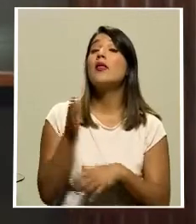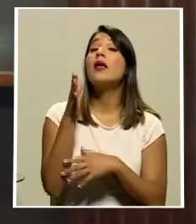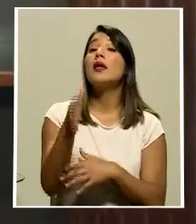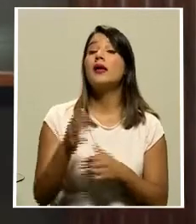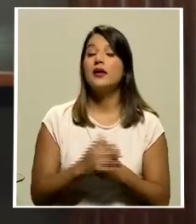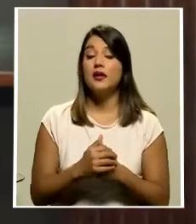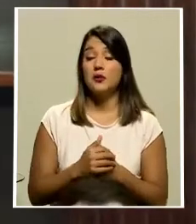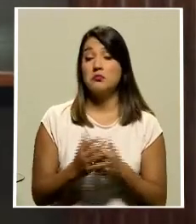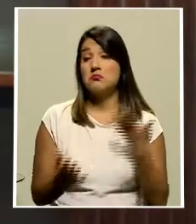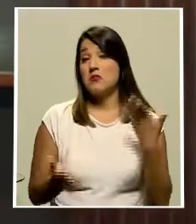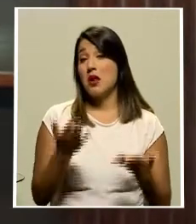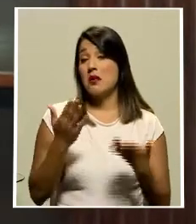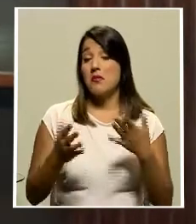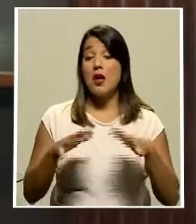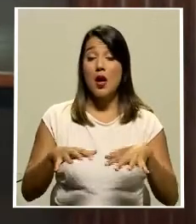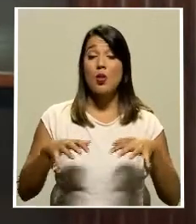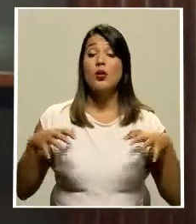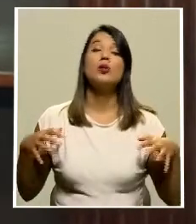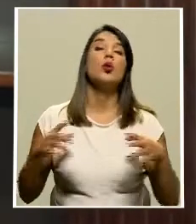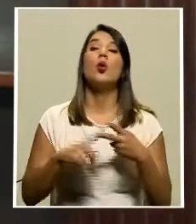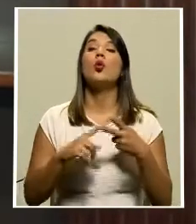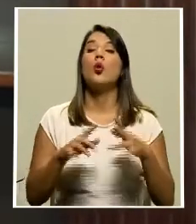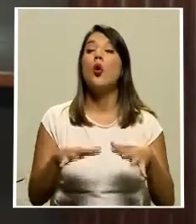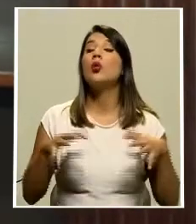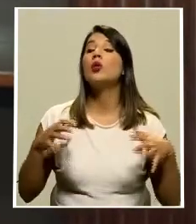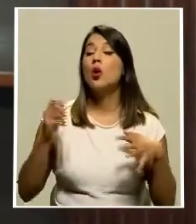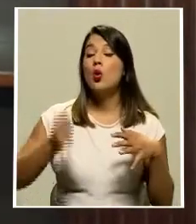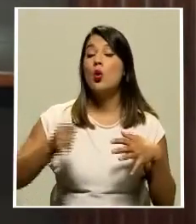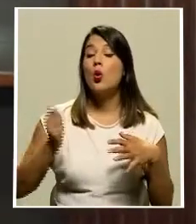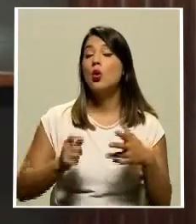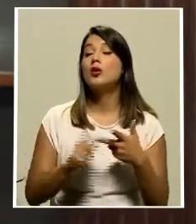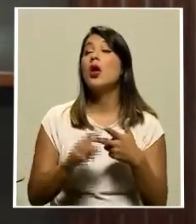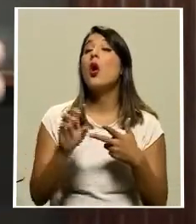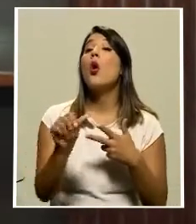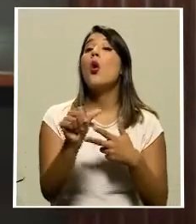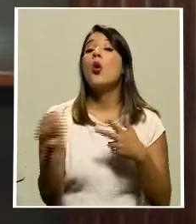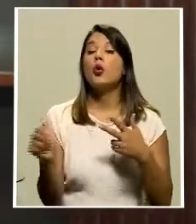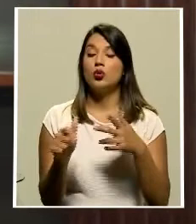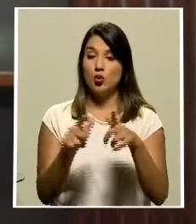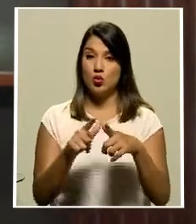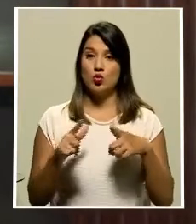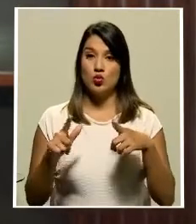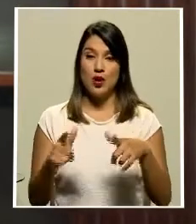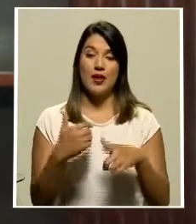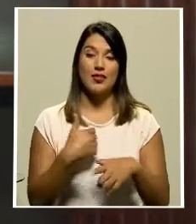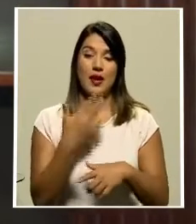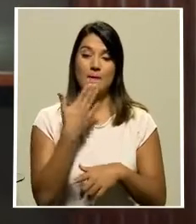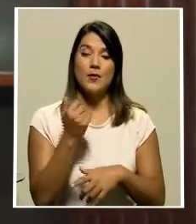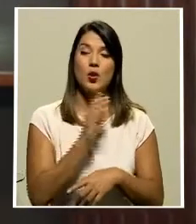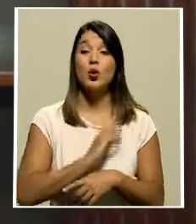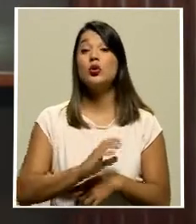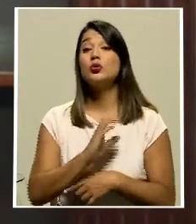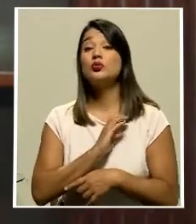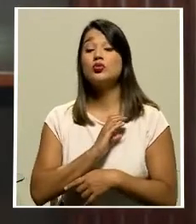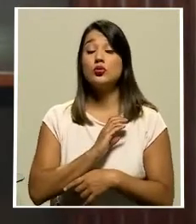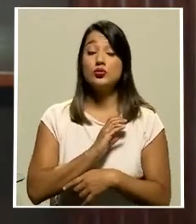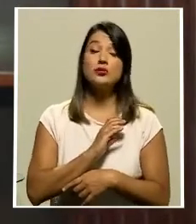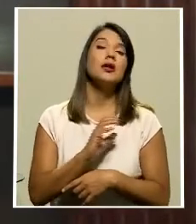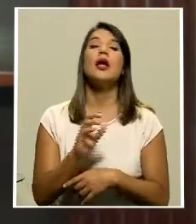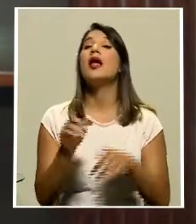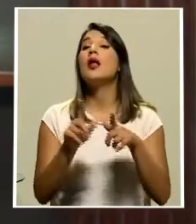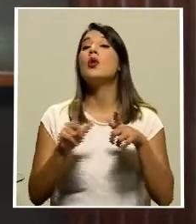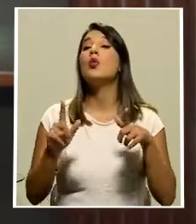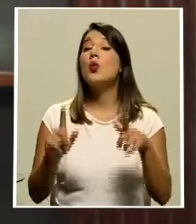otro auditorio el auditorio de la corte o en otro salón que reúna mejores condiciones el sitio no es lo